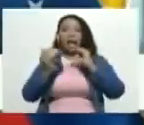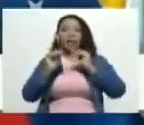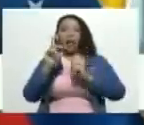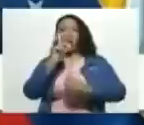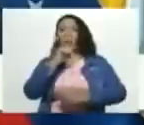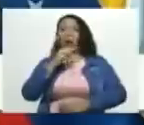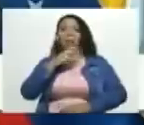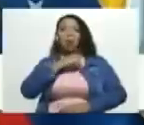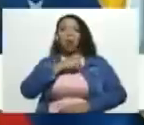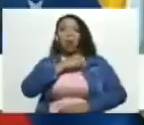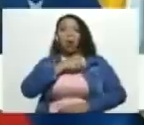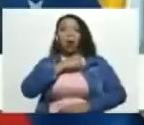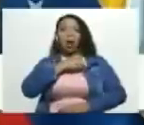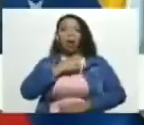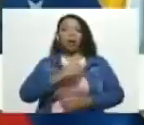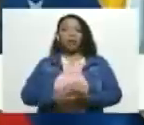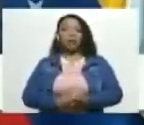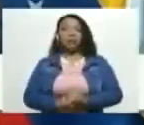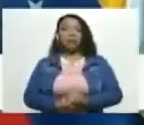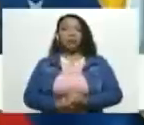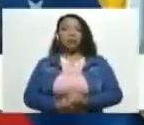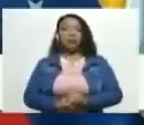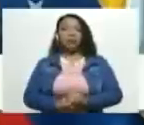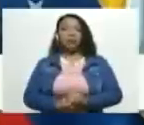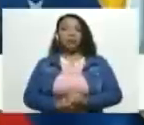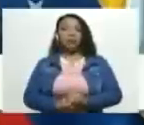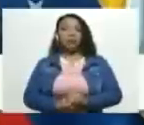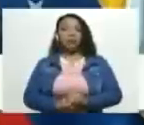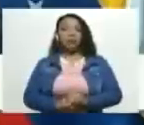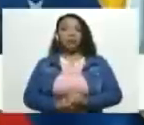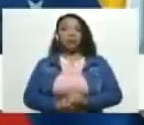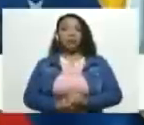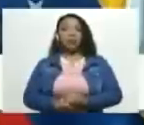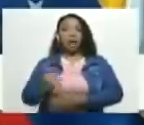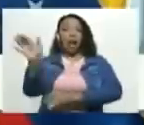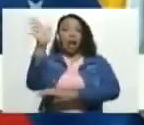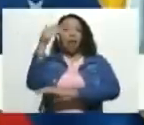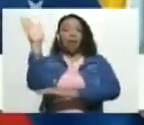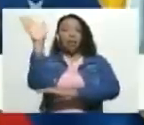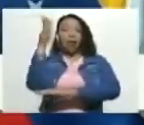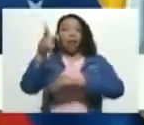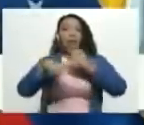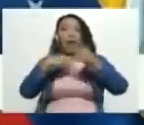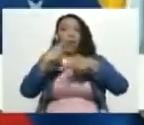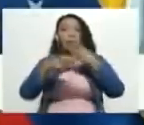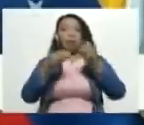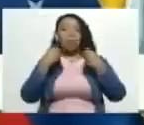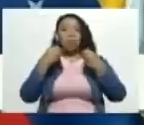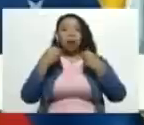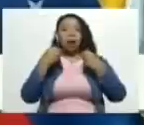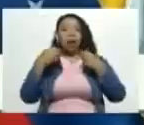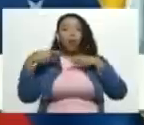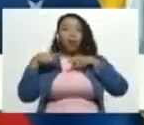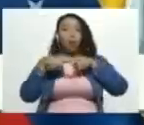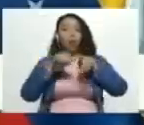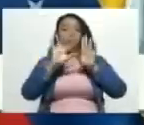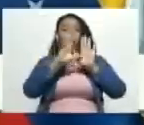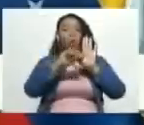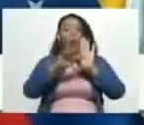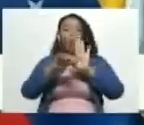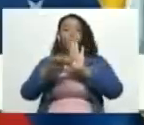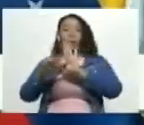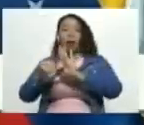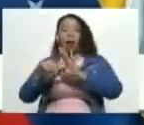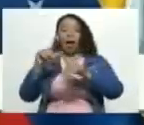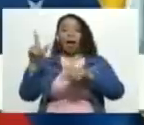se ha pretendido utilizar la bandera de la política para literalmente robar y saquear